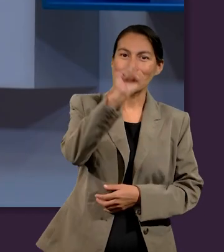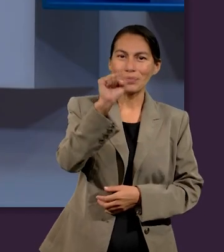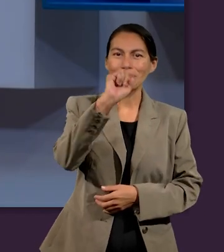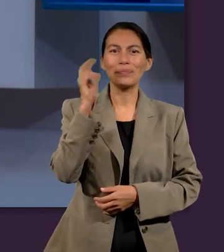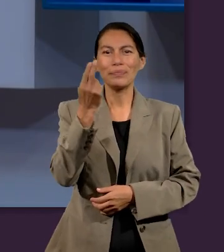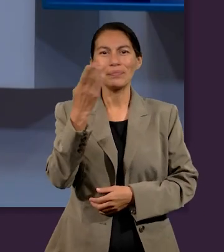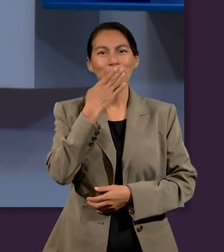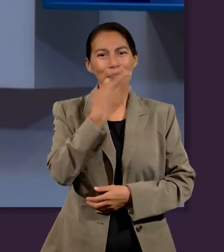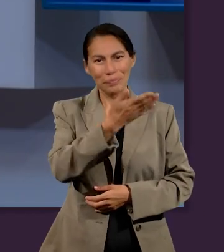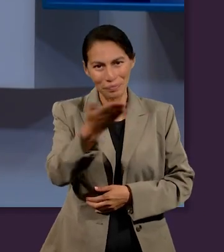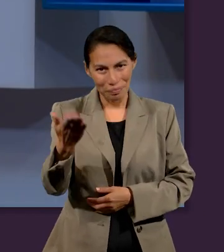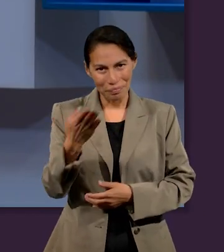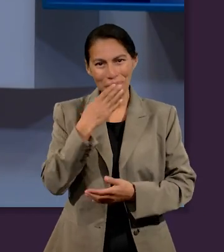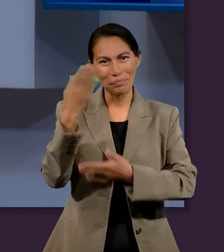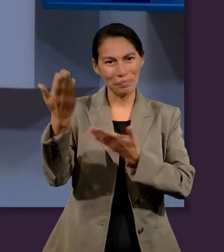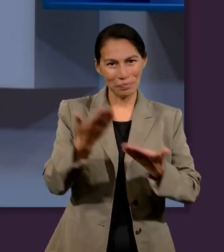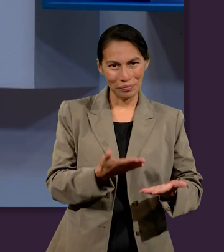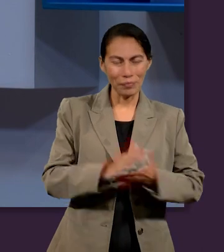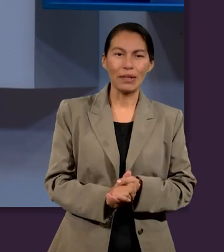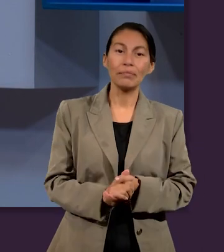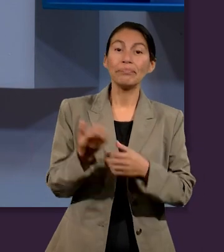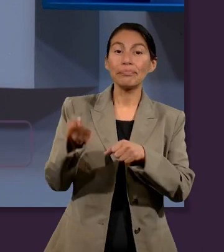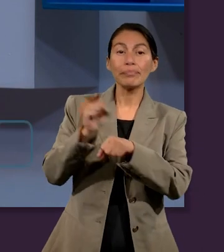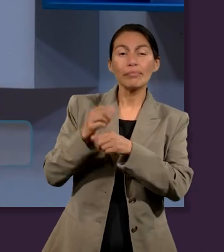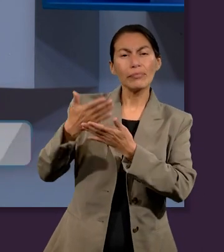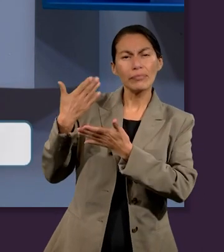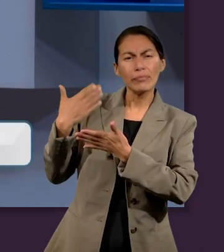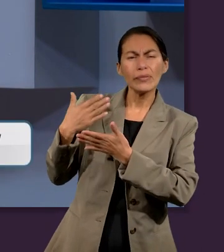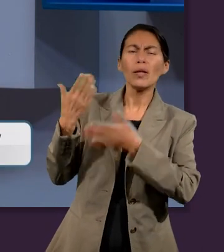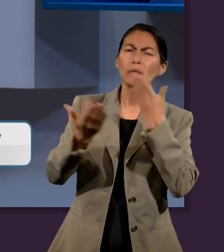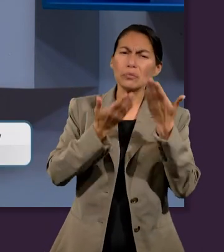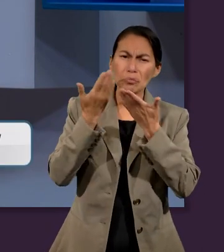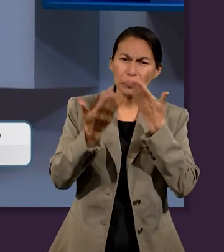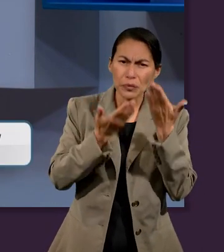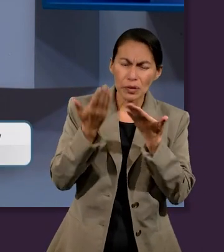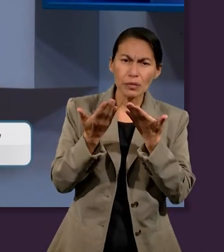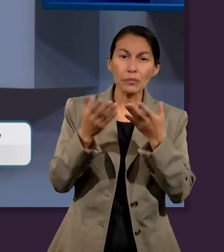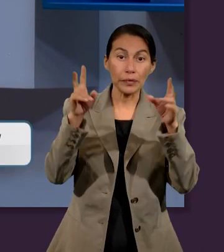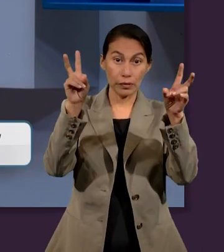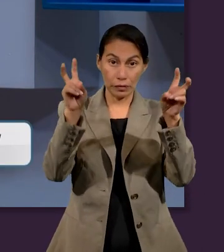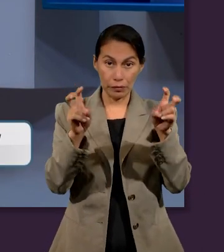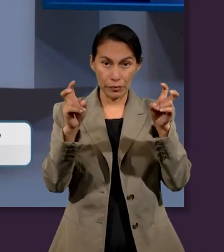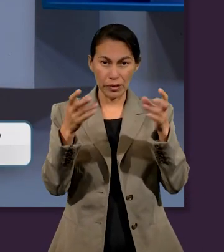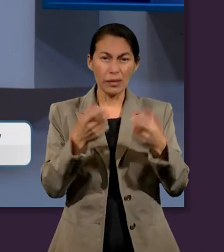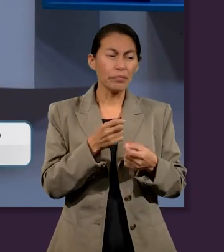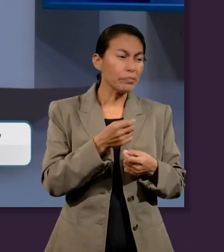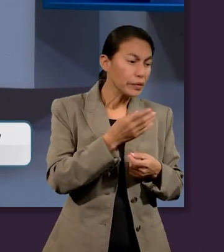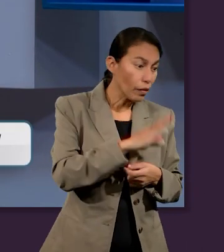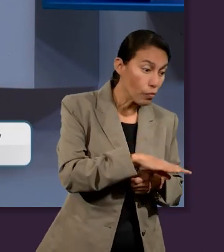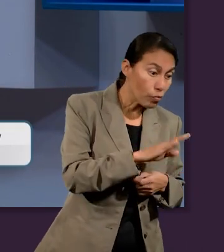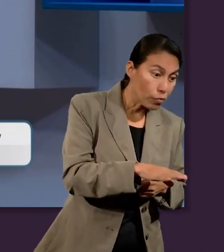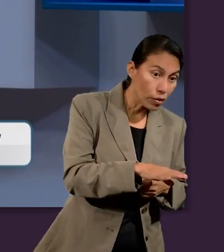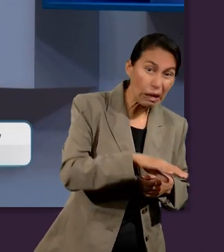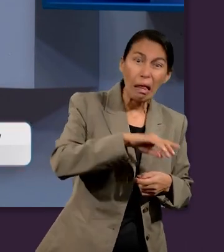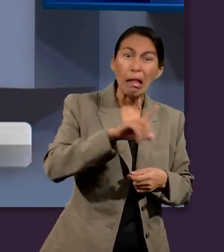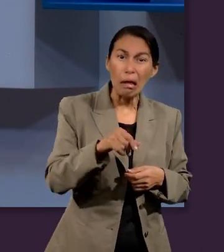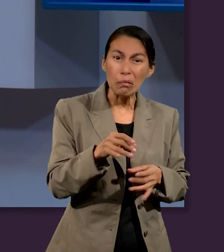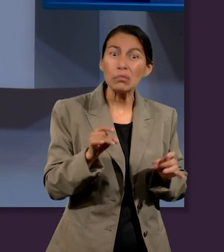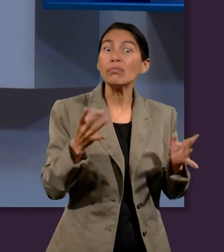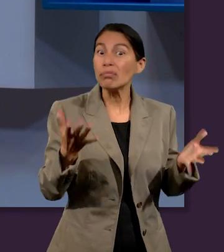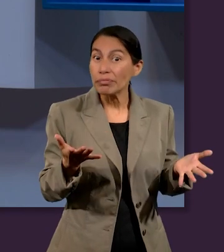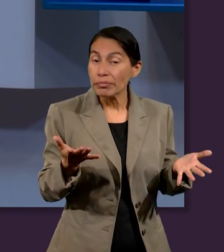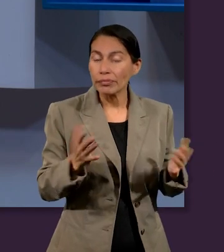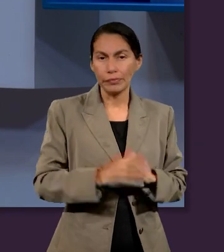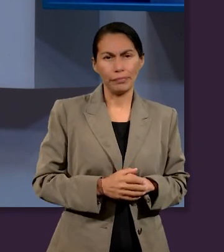Bienvenidos a la Escuela Sabática Universitaria. En las semanas anteriores hemos estado estudiando qué pasa después de que